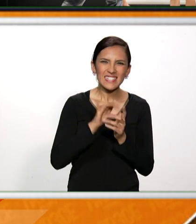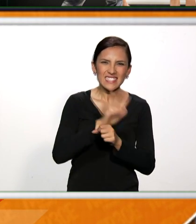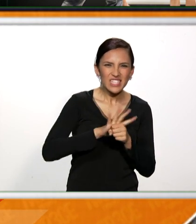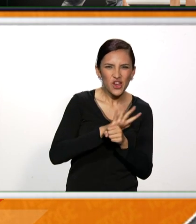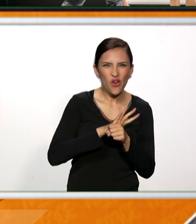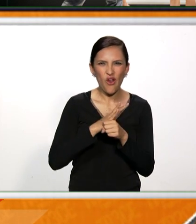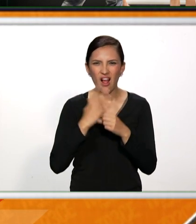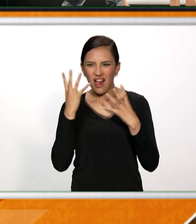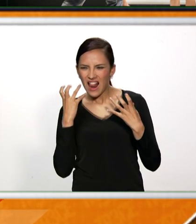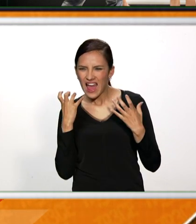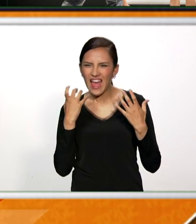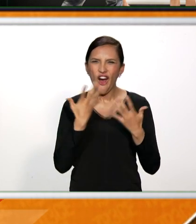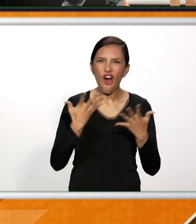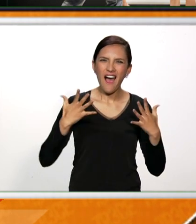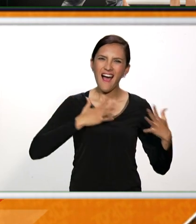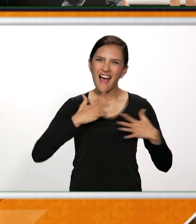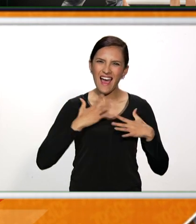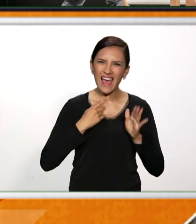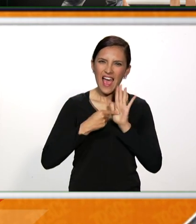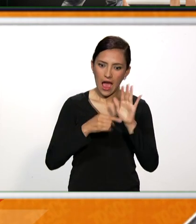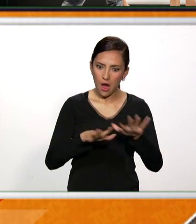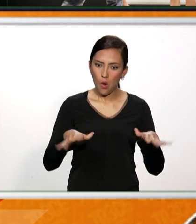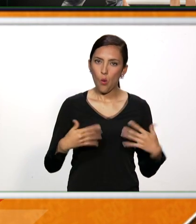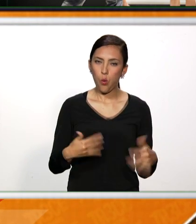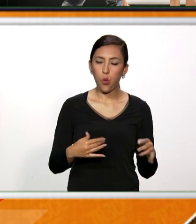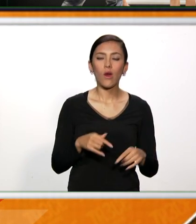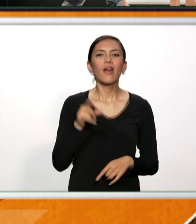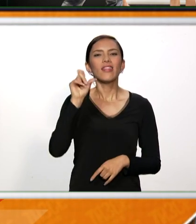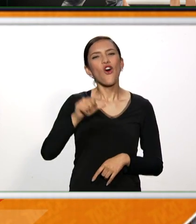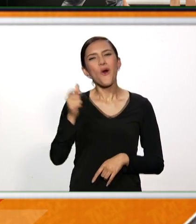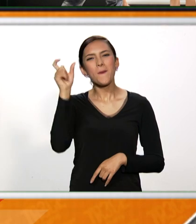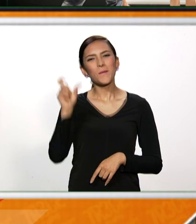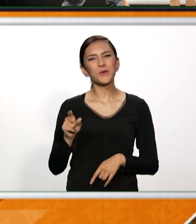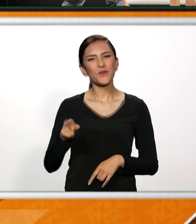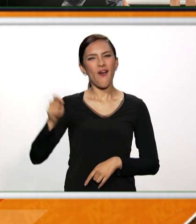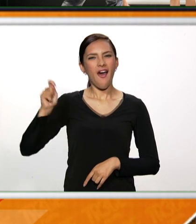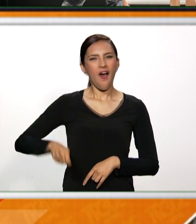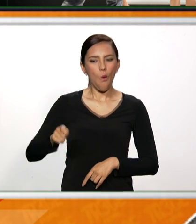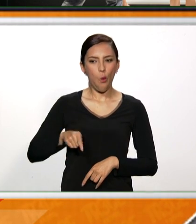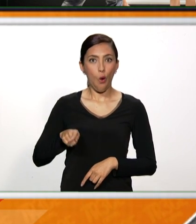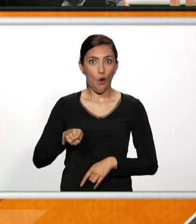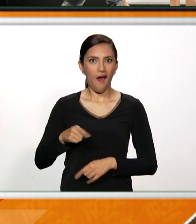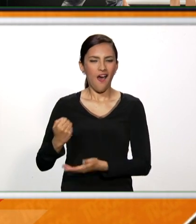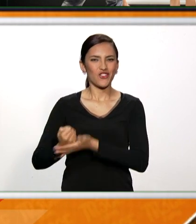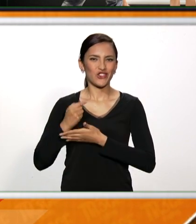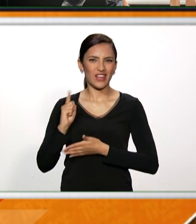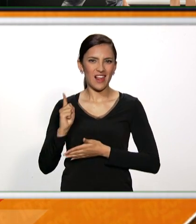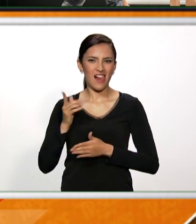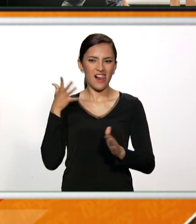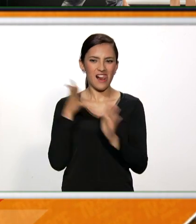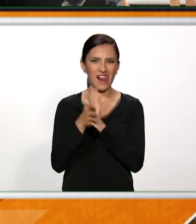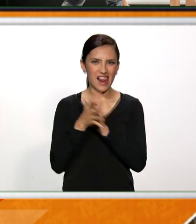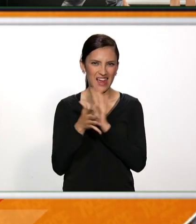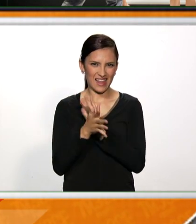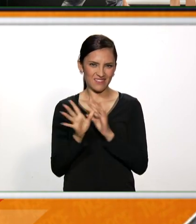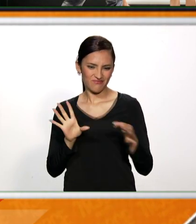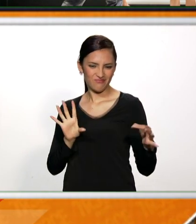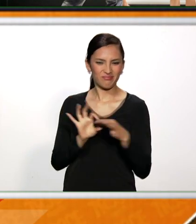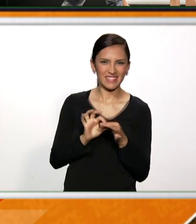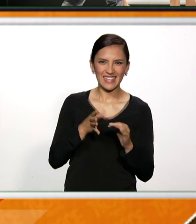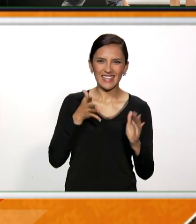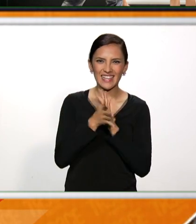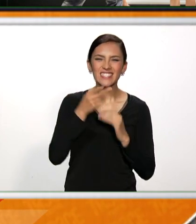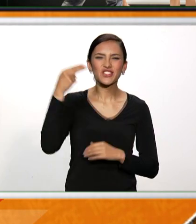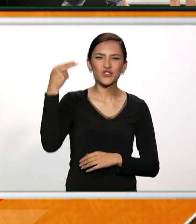las situaciones y con un personaje estupendo que es el abogado, que sirve como narrador, como enlace y para reemplazar muchas